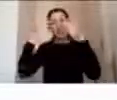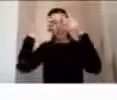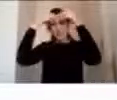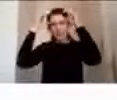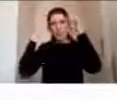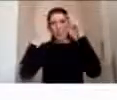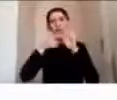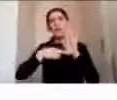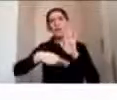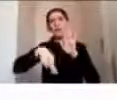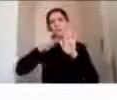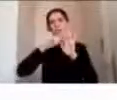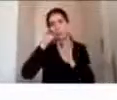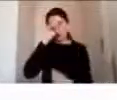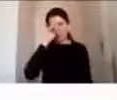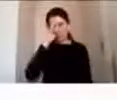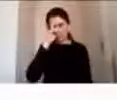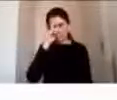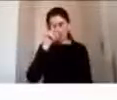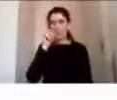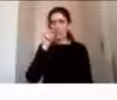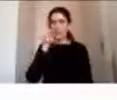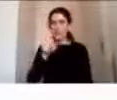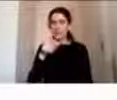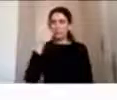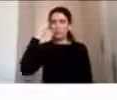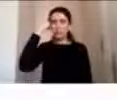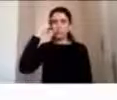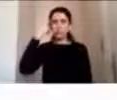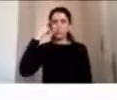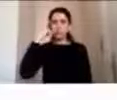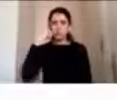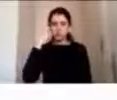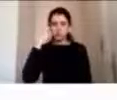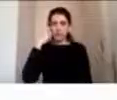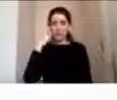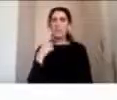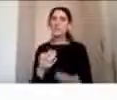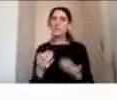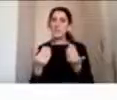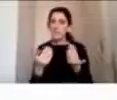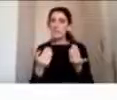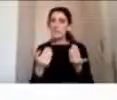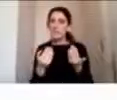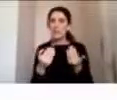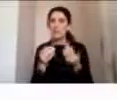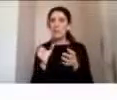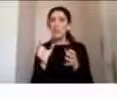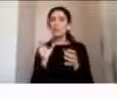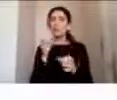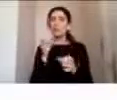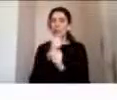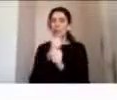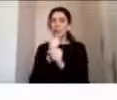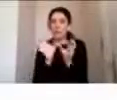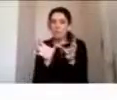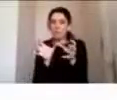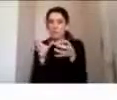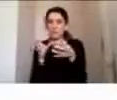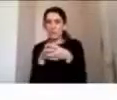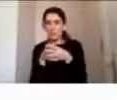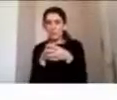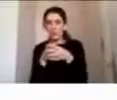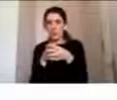esta oportunidad me hizo ser aún más consciente de la necesidad del trabajo en equipo y de la necesidad de entregar apoyos